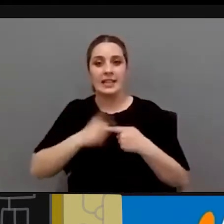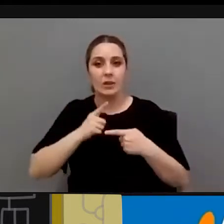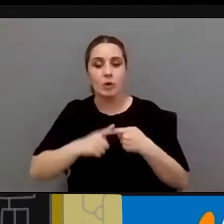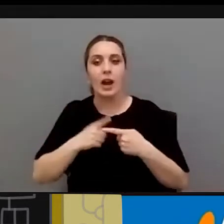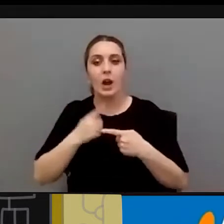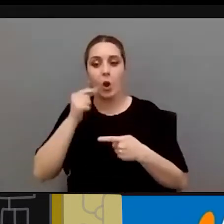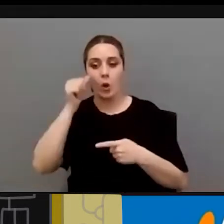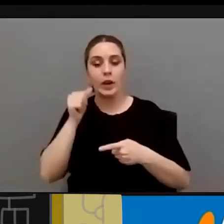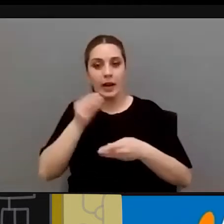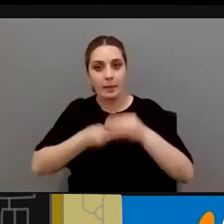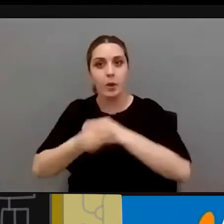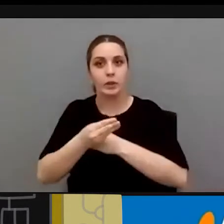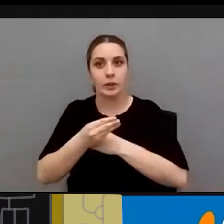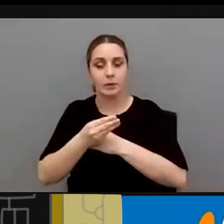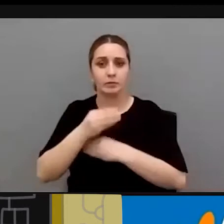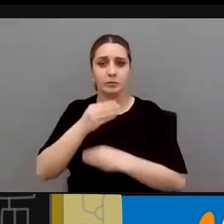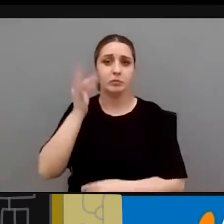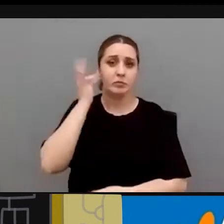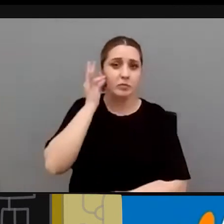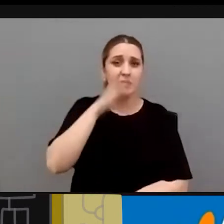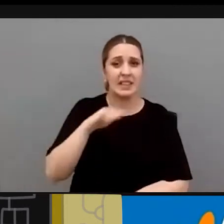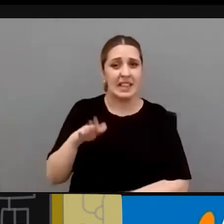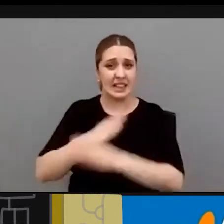mujeres y niñas con discapacidad, ¿no?